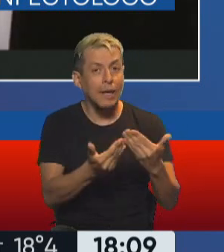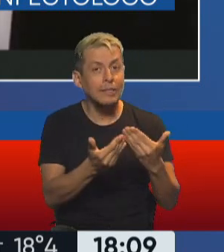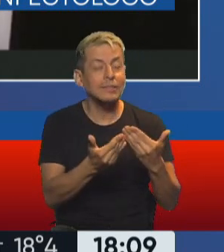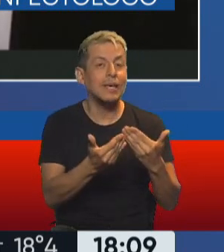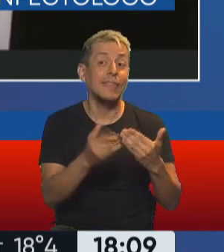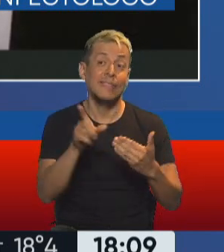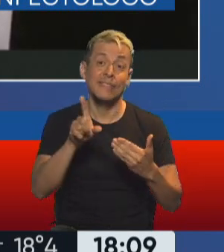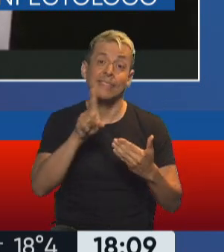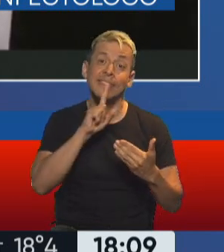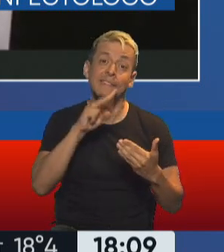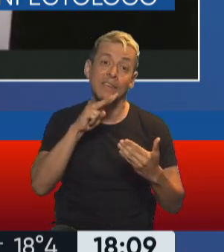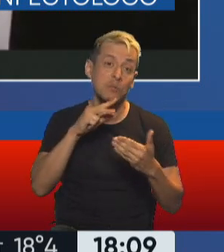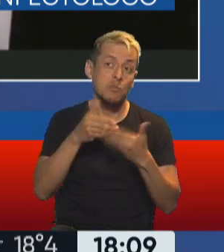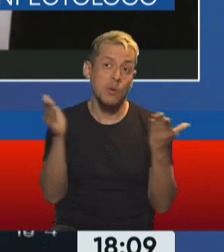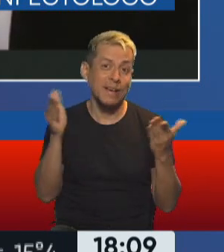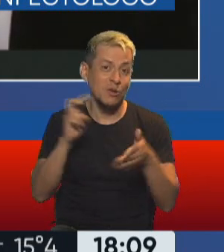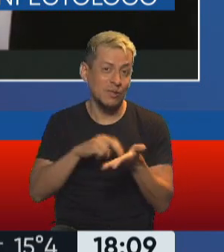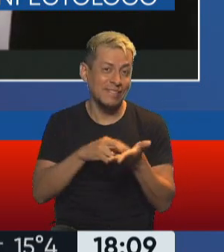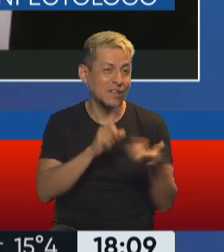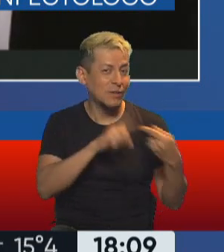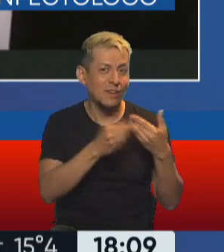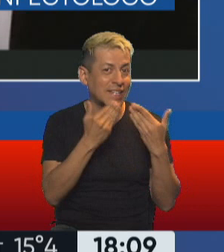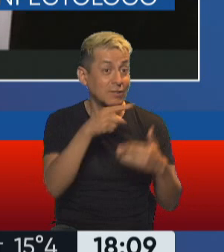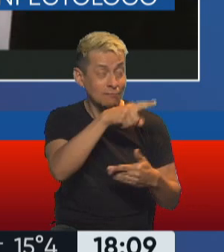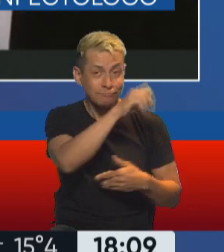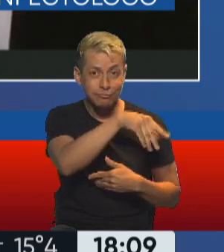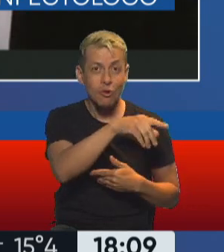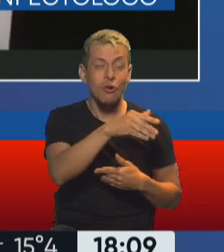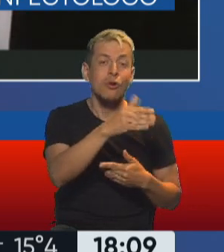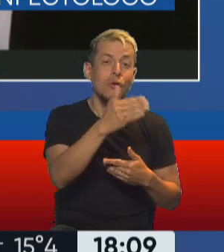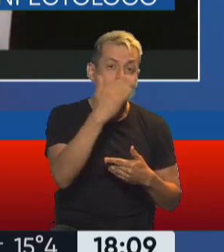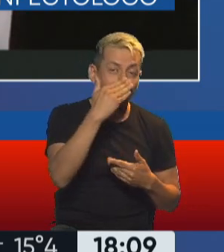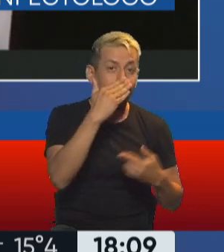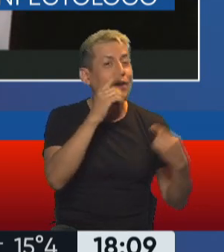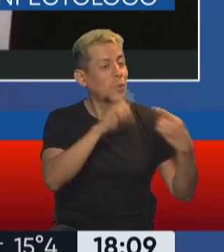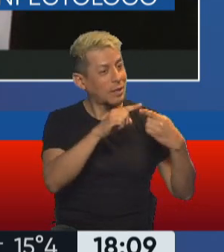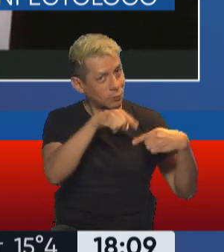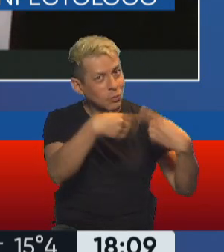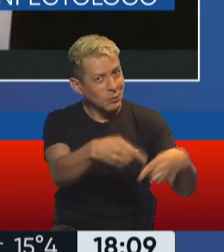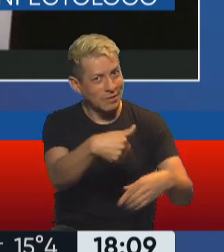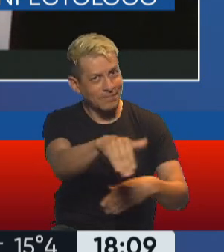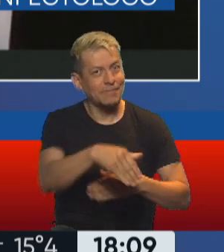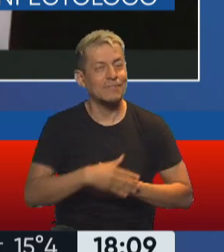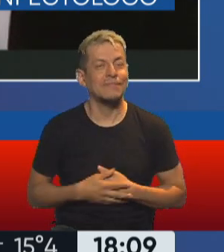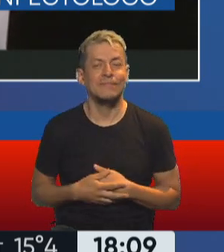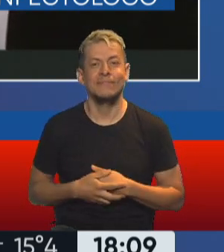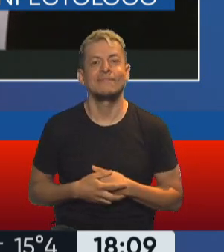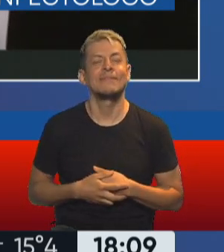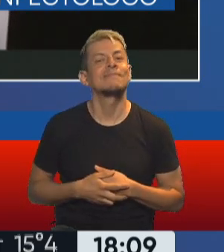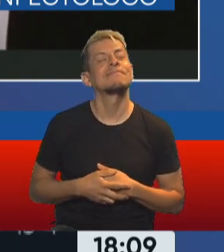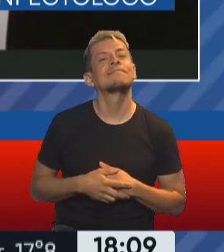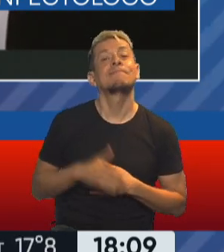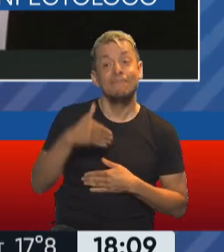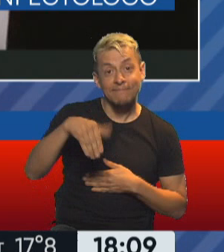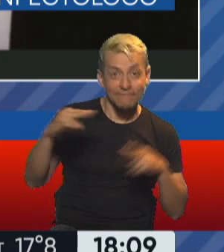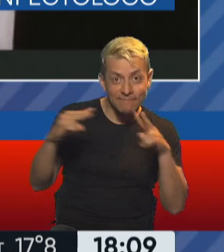Noticias. Usted está en Córdoba, le mando un gran abrazo y quedamos en contacto para alguna otra oportunidad. Hasta pronto.